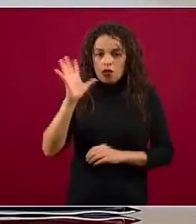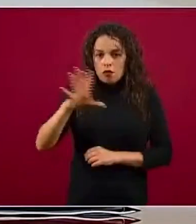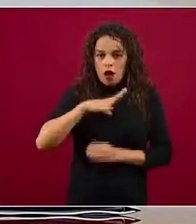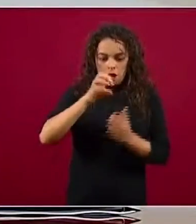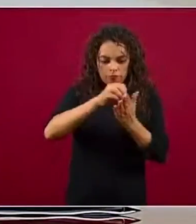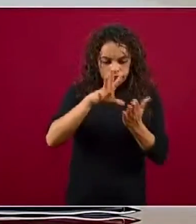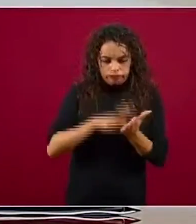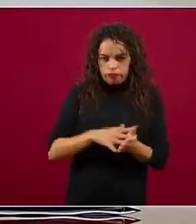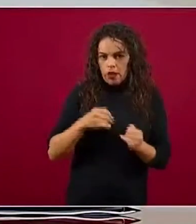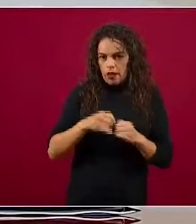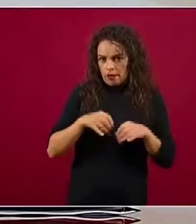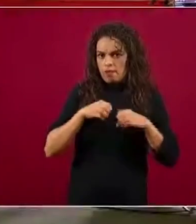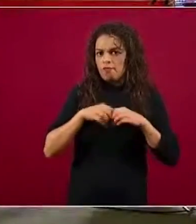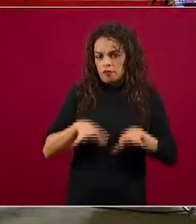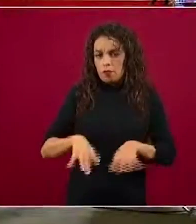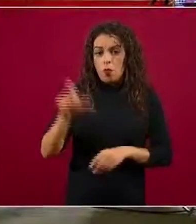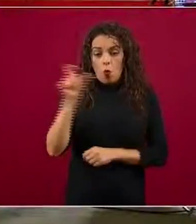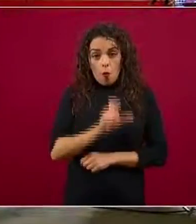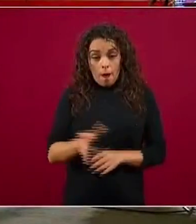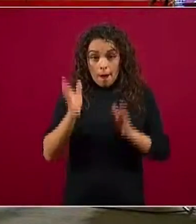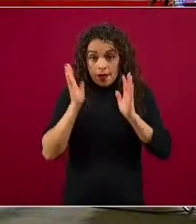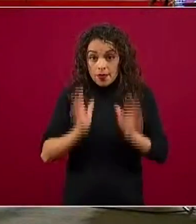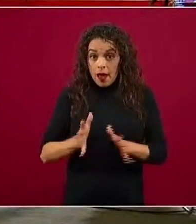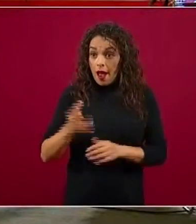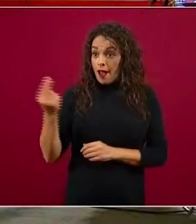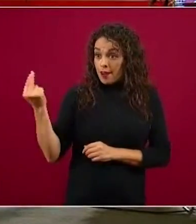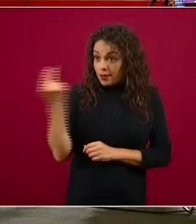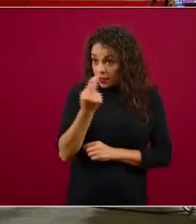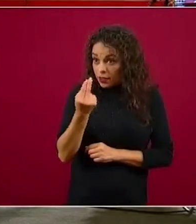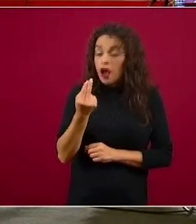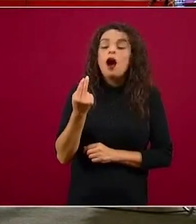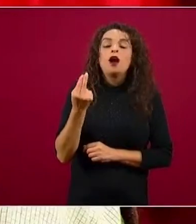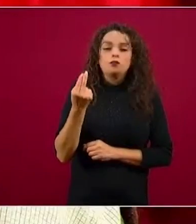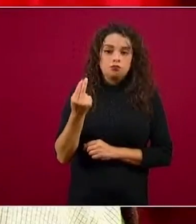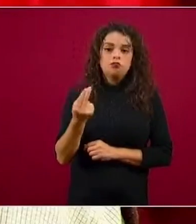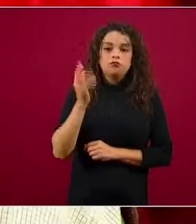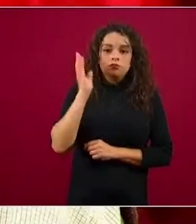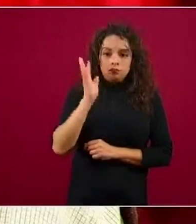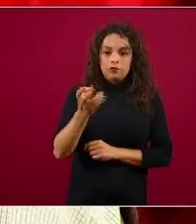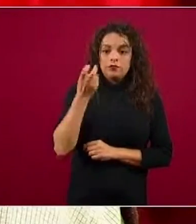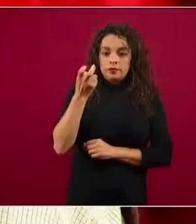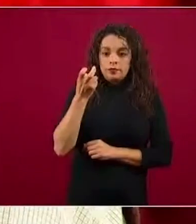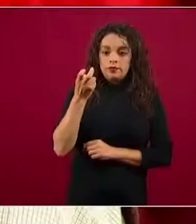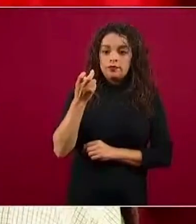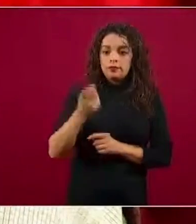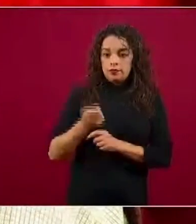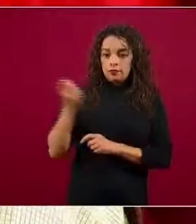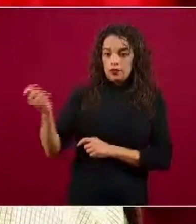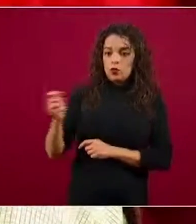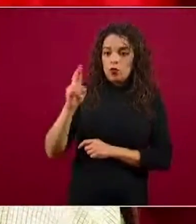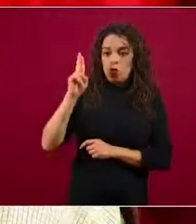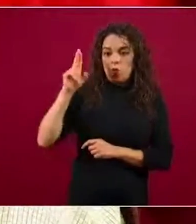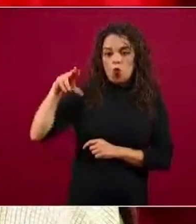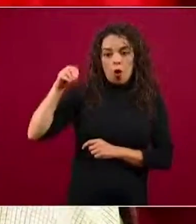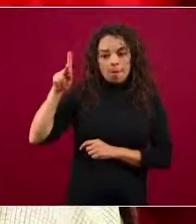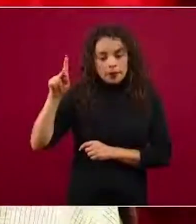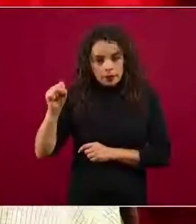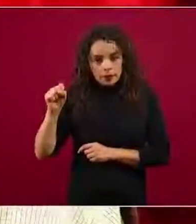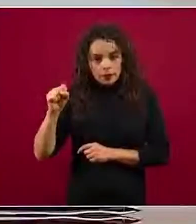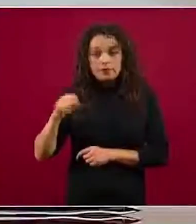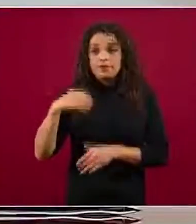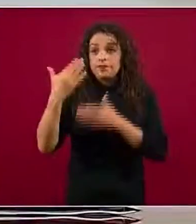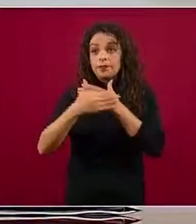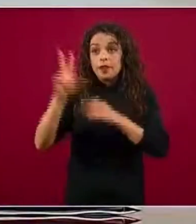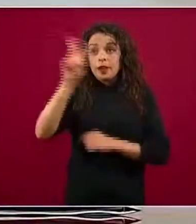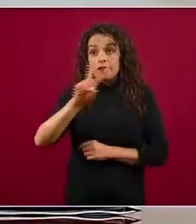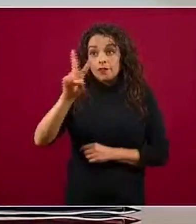Y en el momento que sea ya necesario, se envía a la UNOPS, que por cierto el viernes vamos a